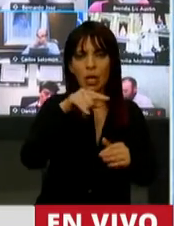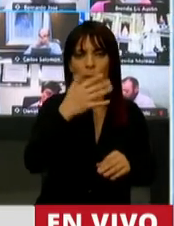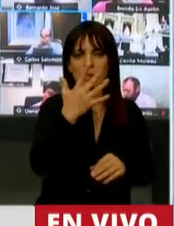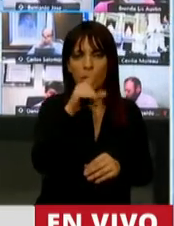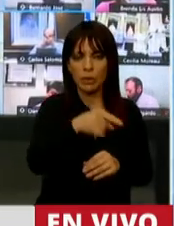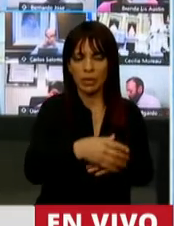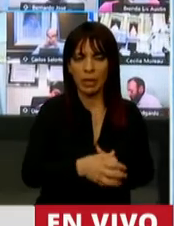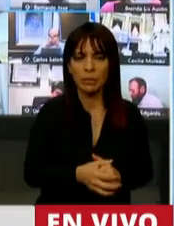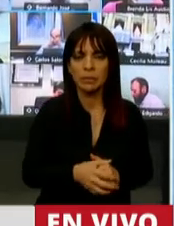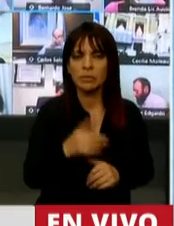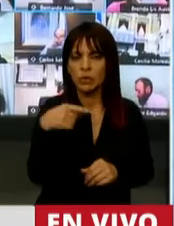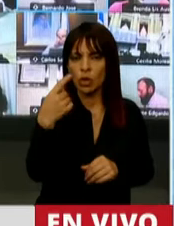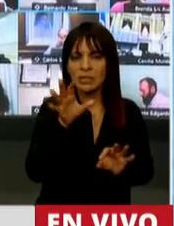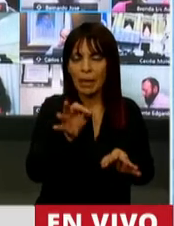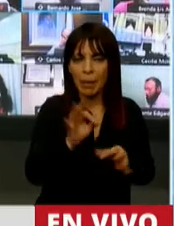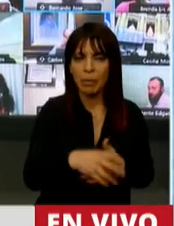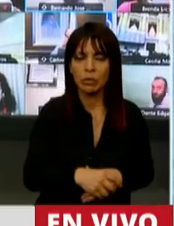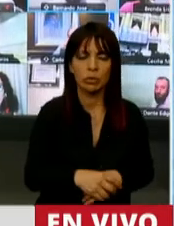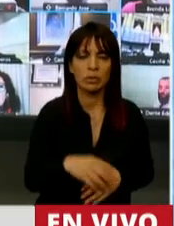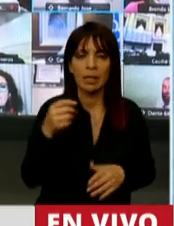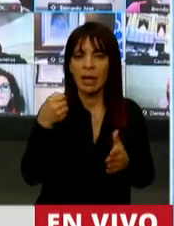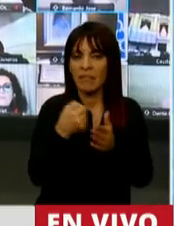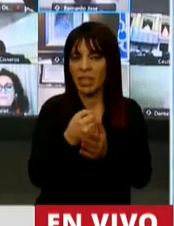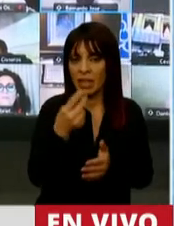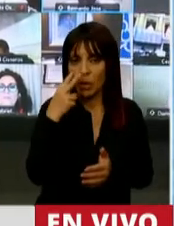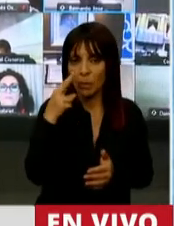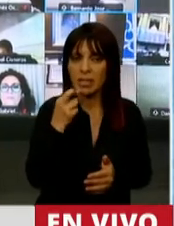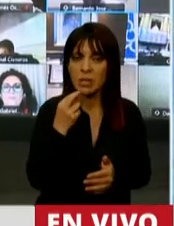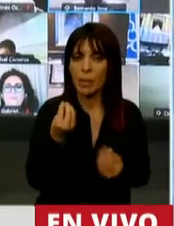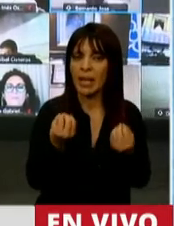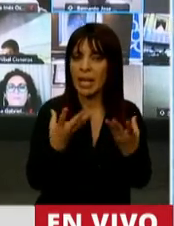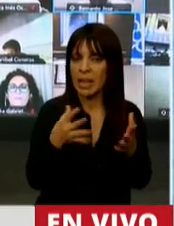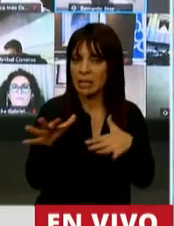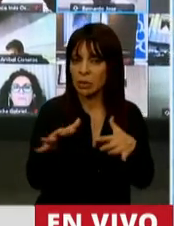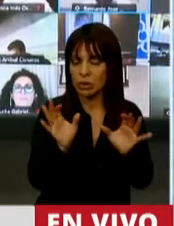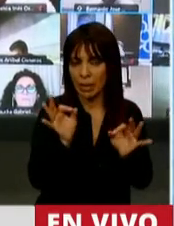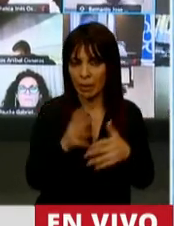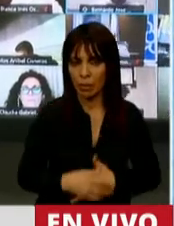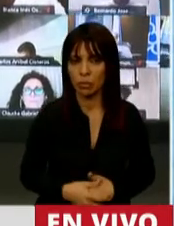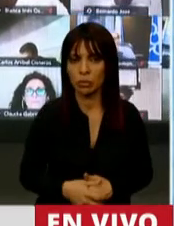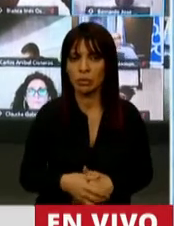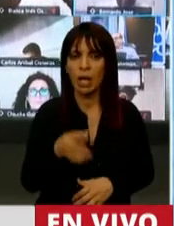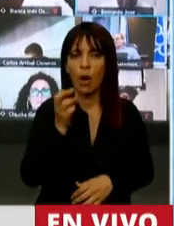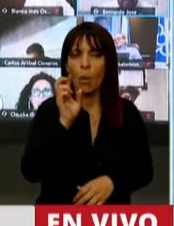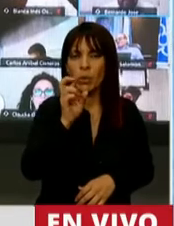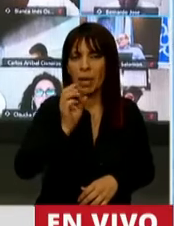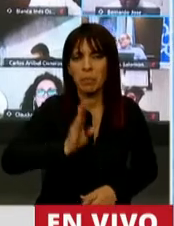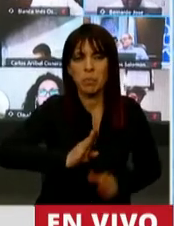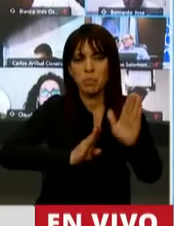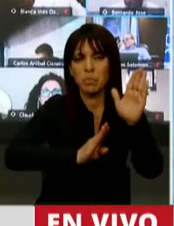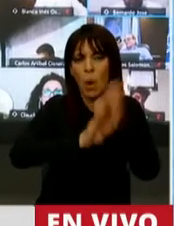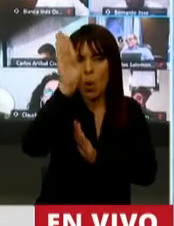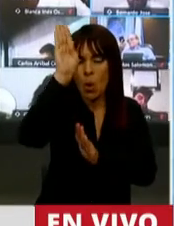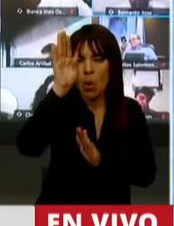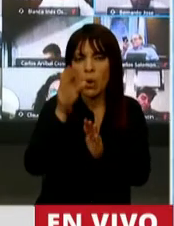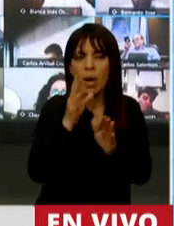Y todos sabemos cómo nos encontramos al final del 2019. Con un dólar imparable, con un